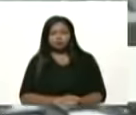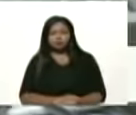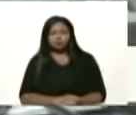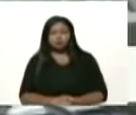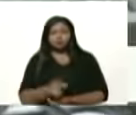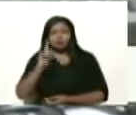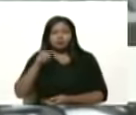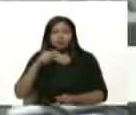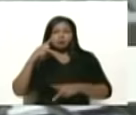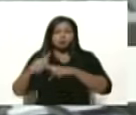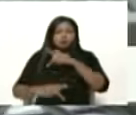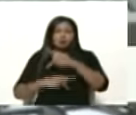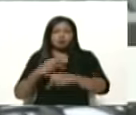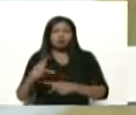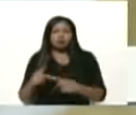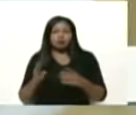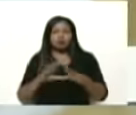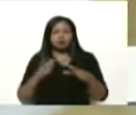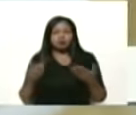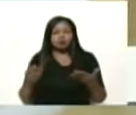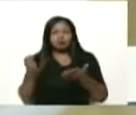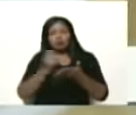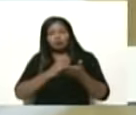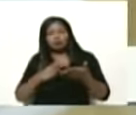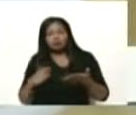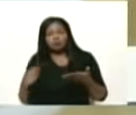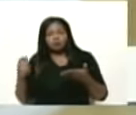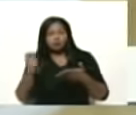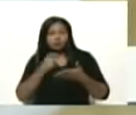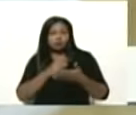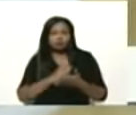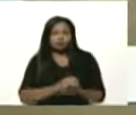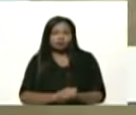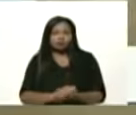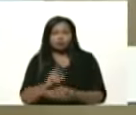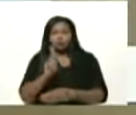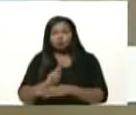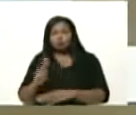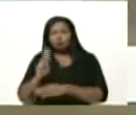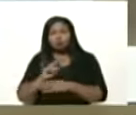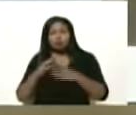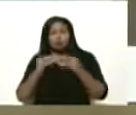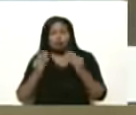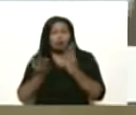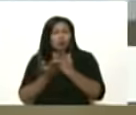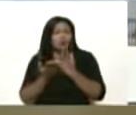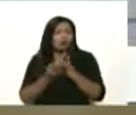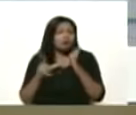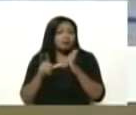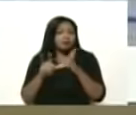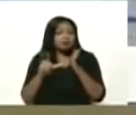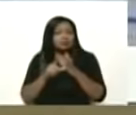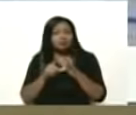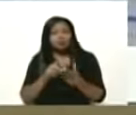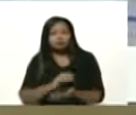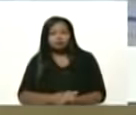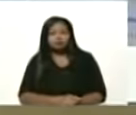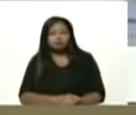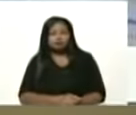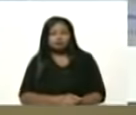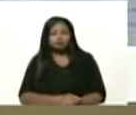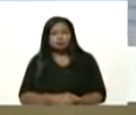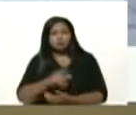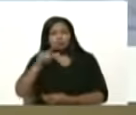el bloc de dibujo, que siempre lo utilizamos en los colegios, en los liceos. Y, presidente, además,